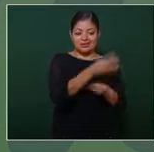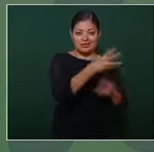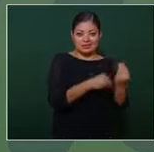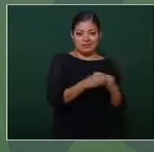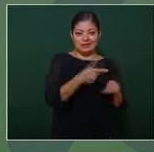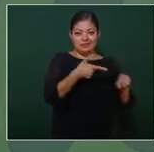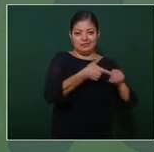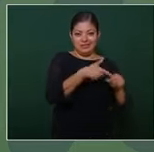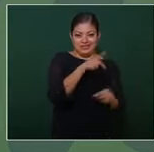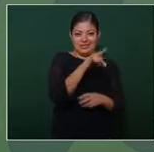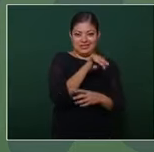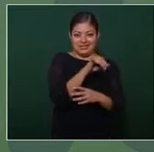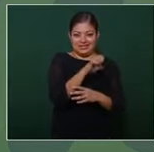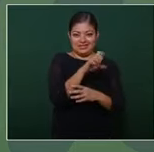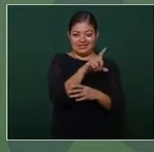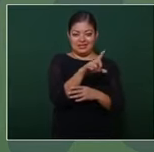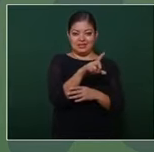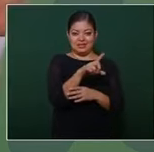diésel